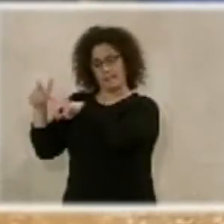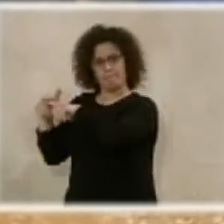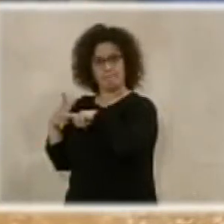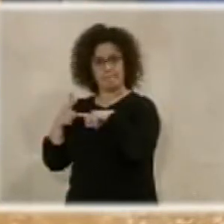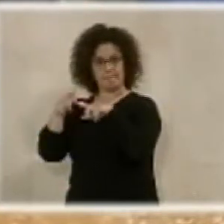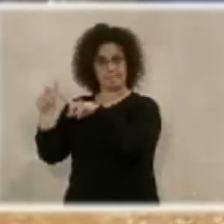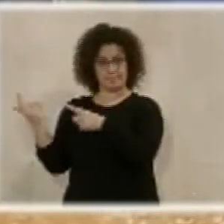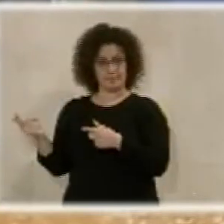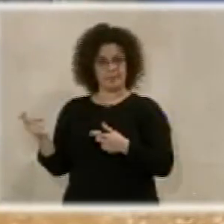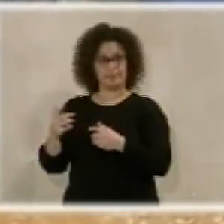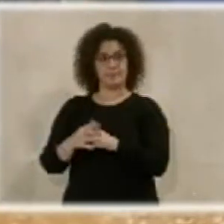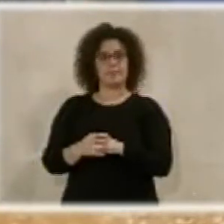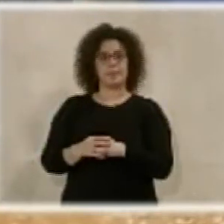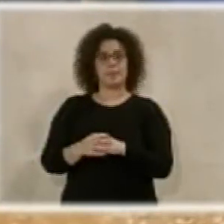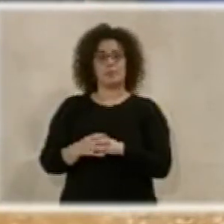convenios.